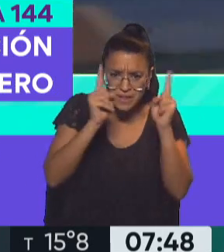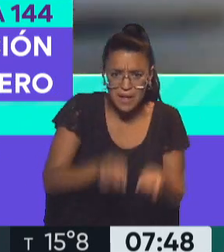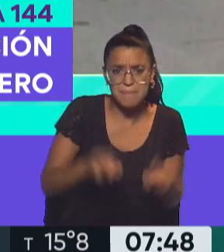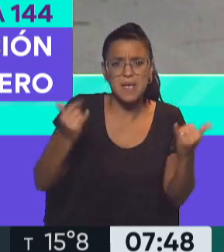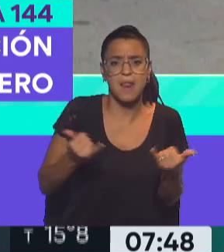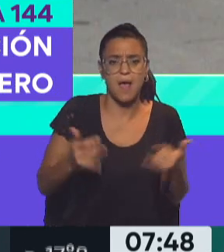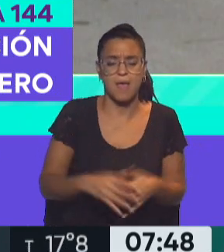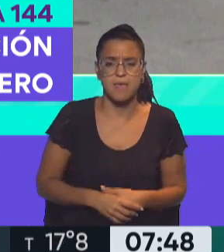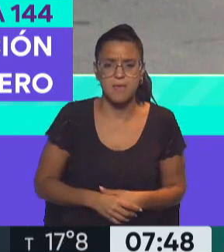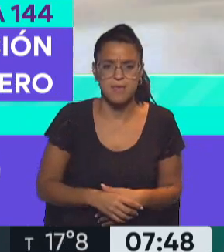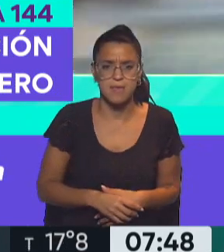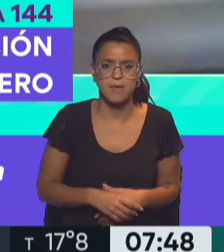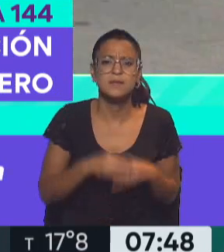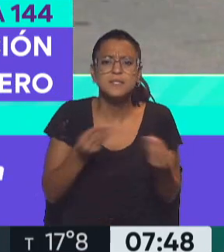demás,